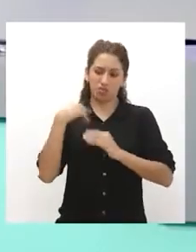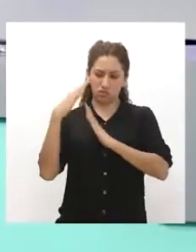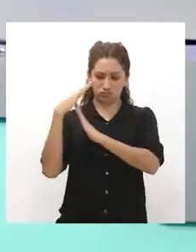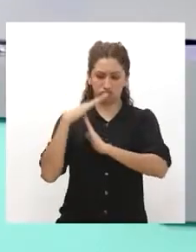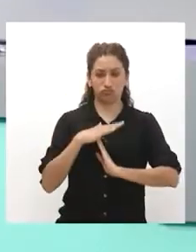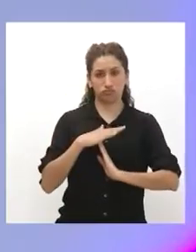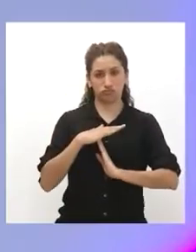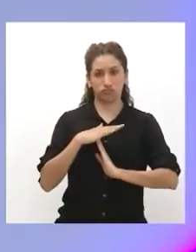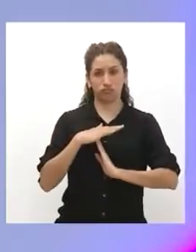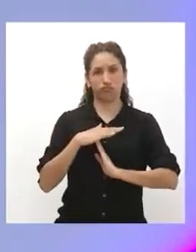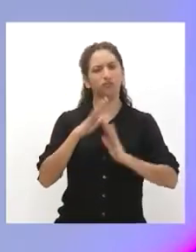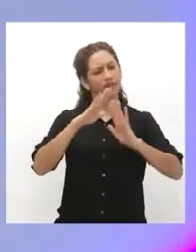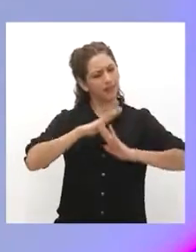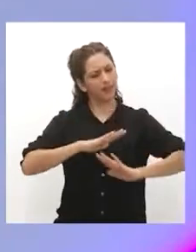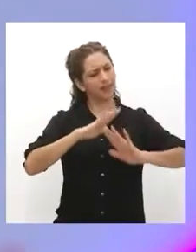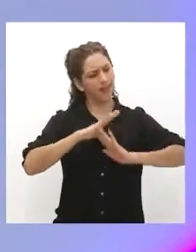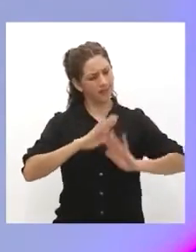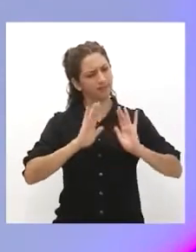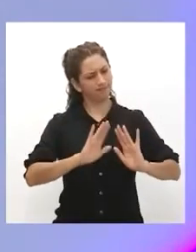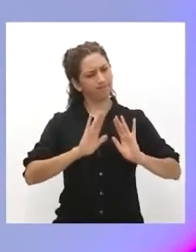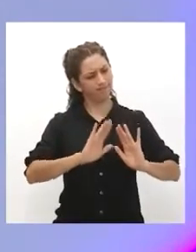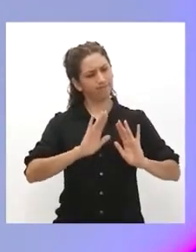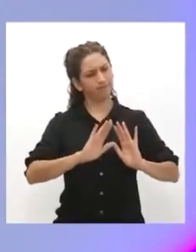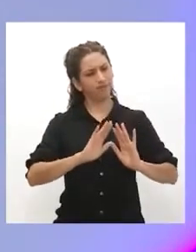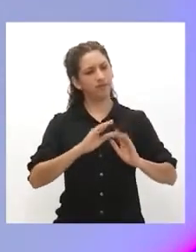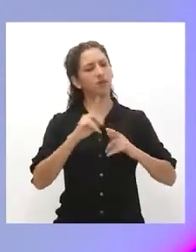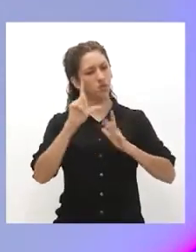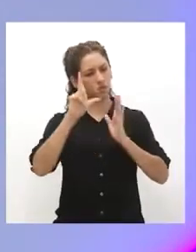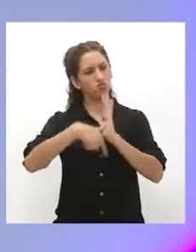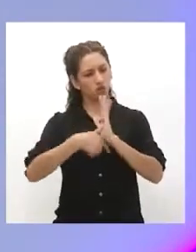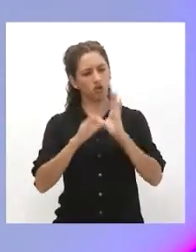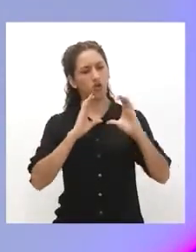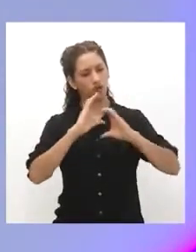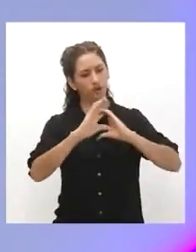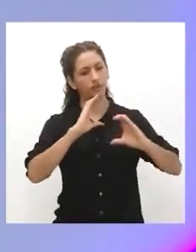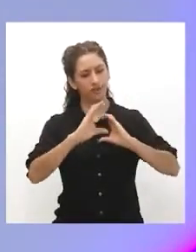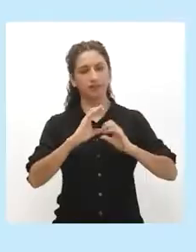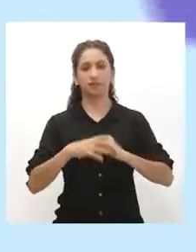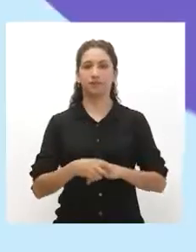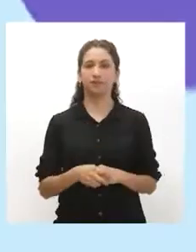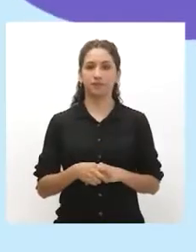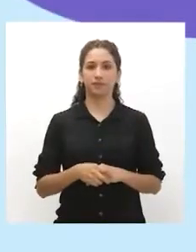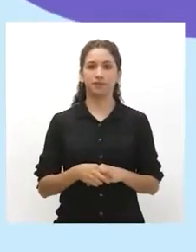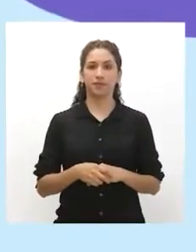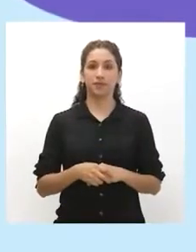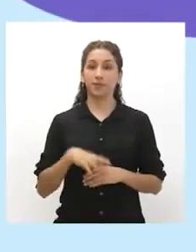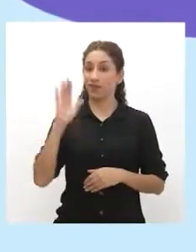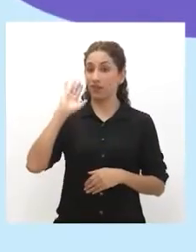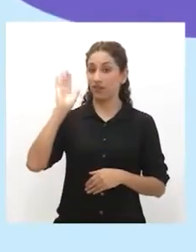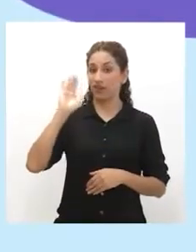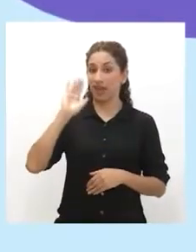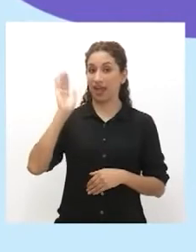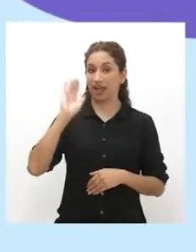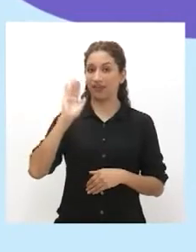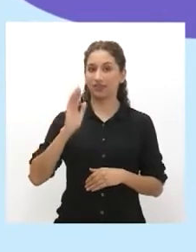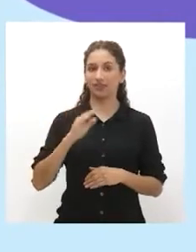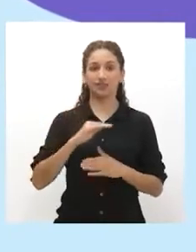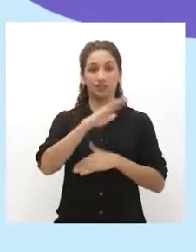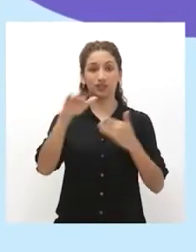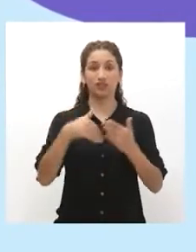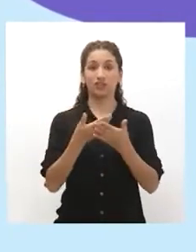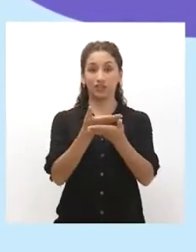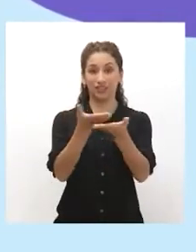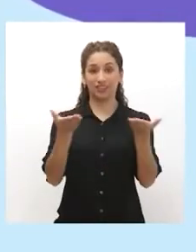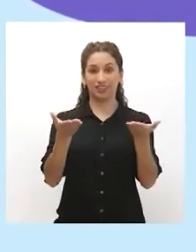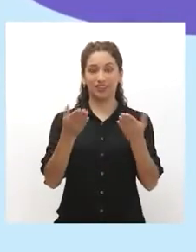alguna vez. Tranquilo, Mario. Hablaremos al respecto. ¿Qué tal? Hola